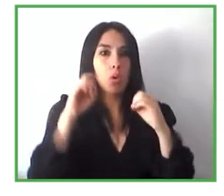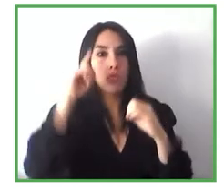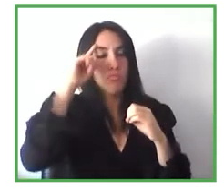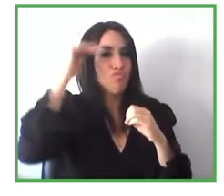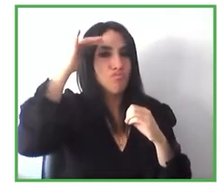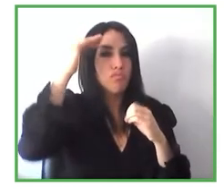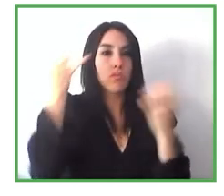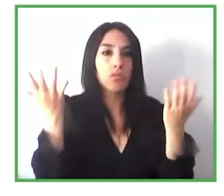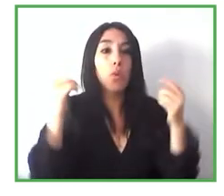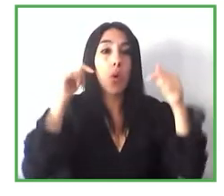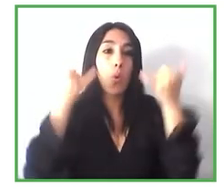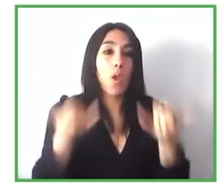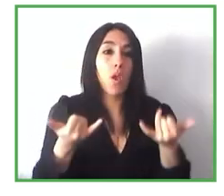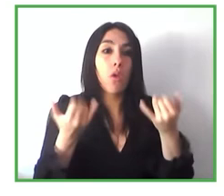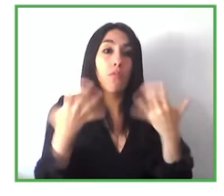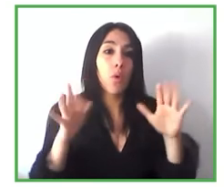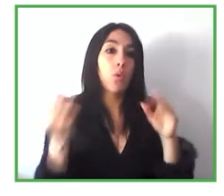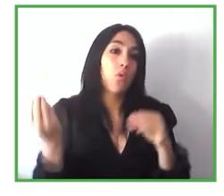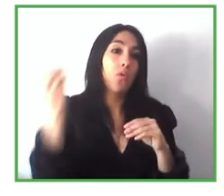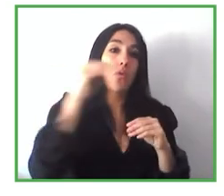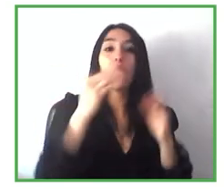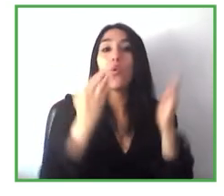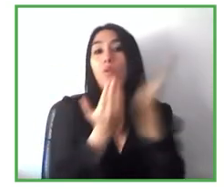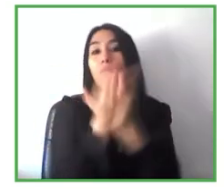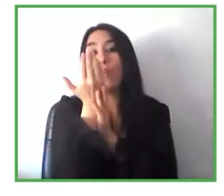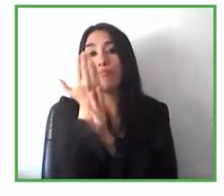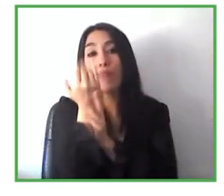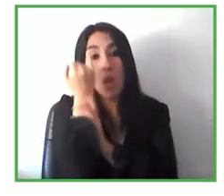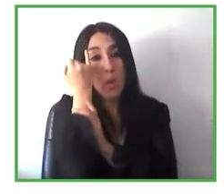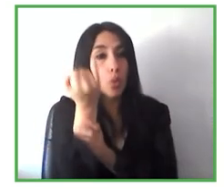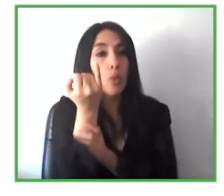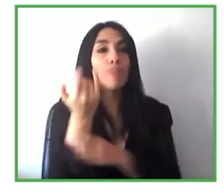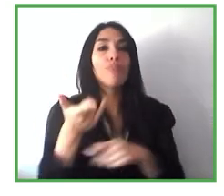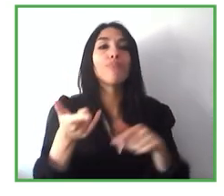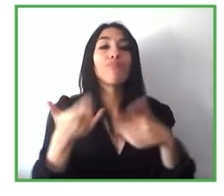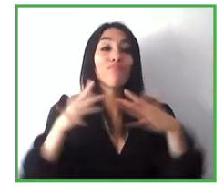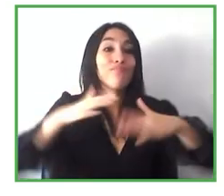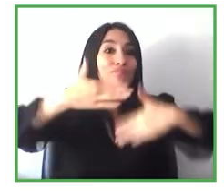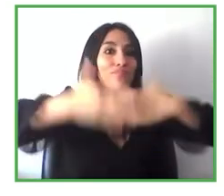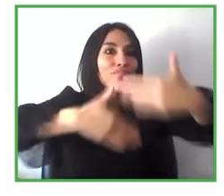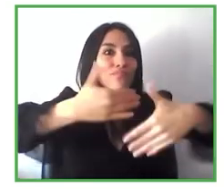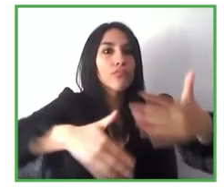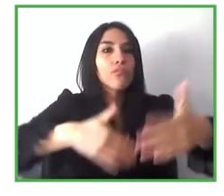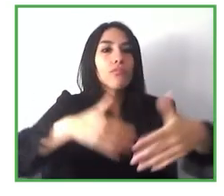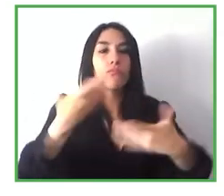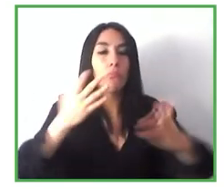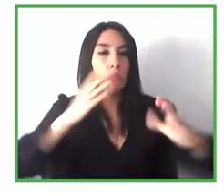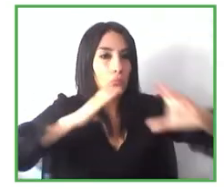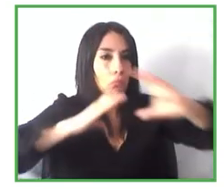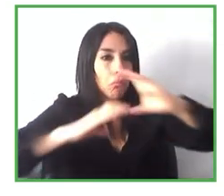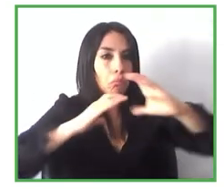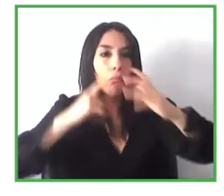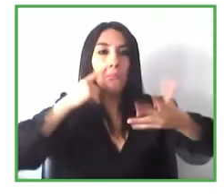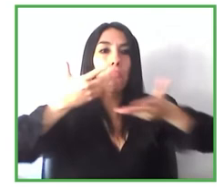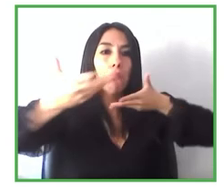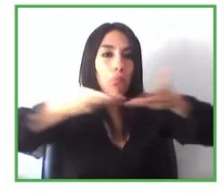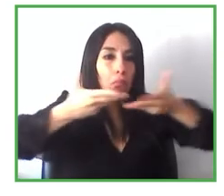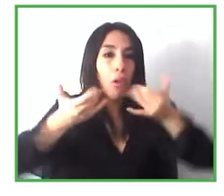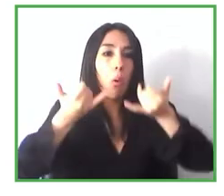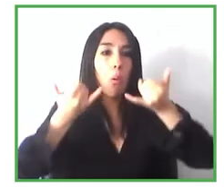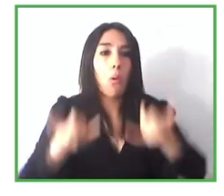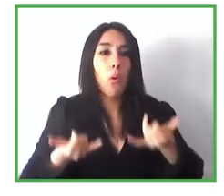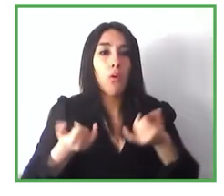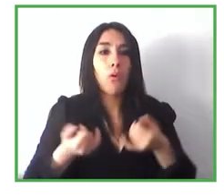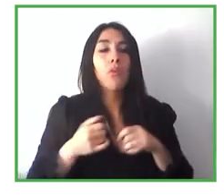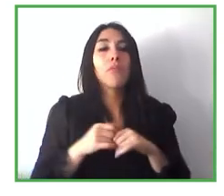gracias a esta inteligencia a esta tecnología que estamos introduciendo dentro somos capaces de analizar ese uso real que le está dando el usuario y